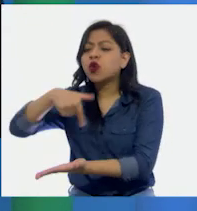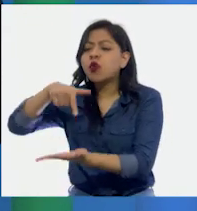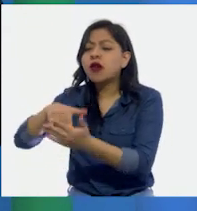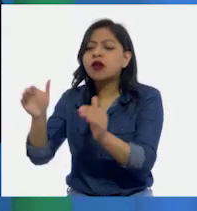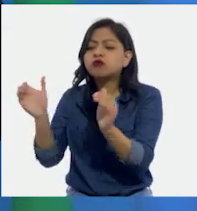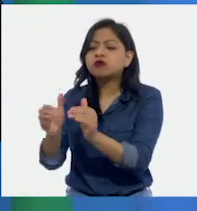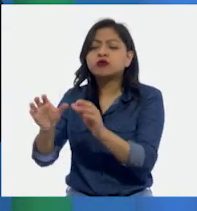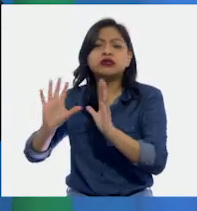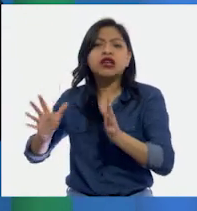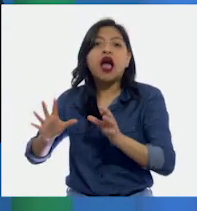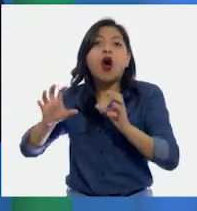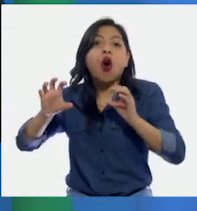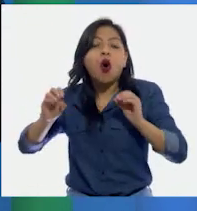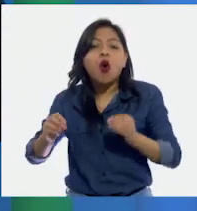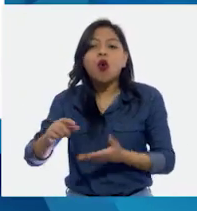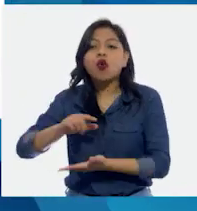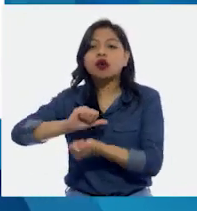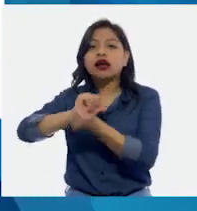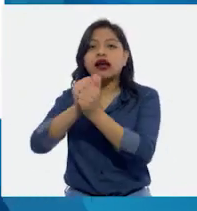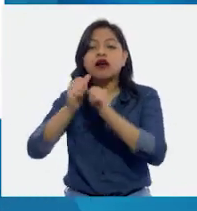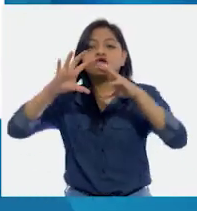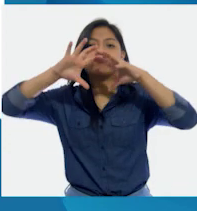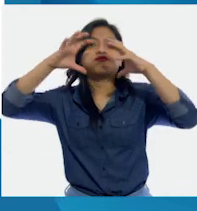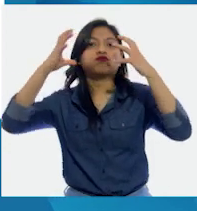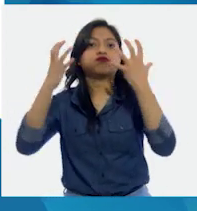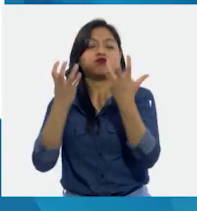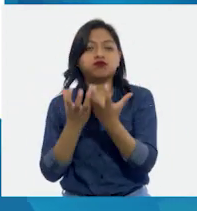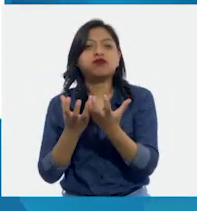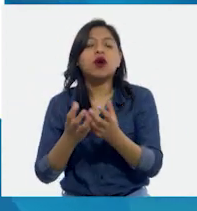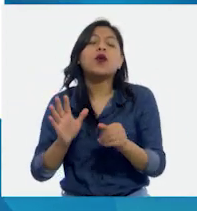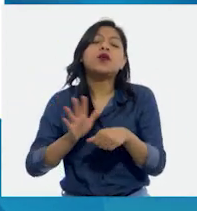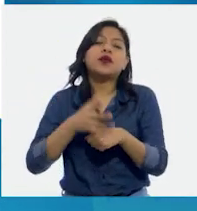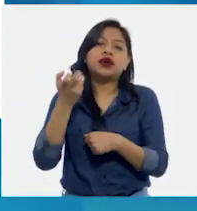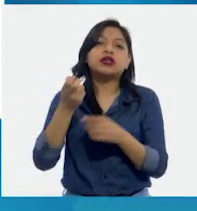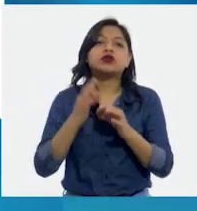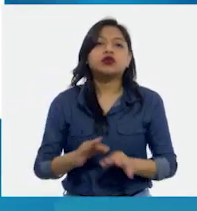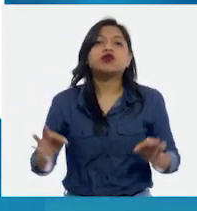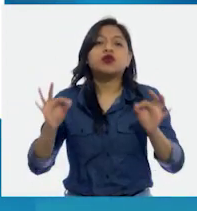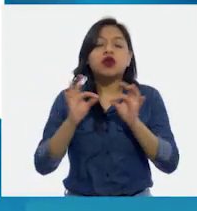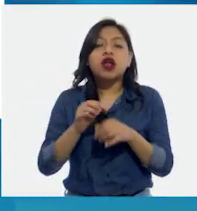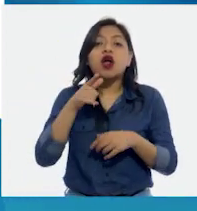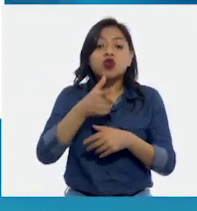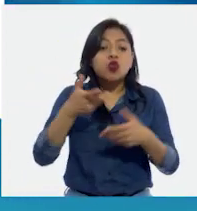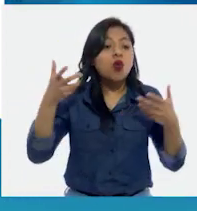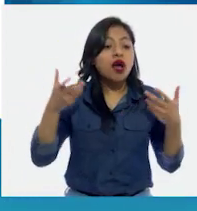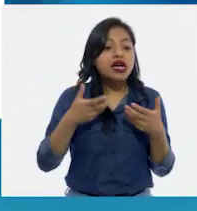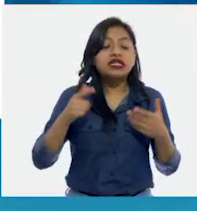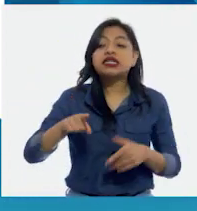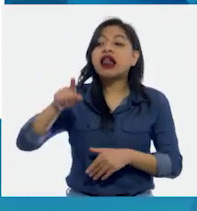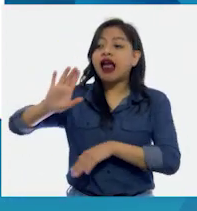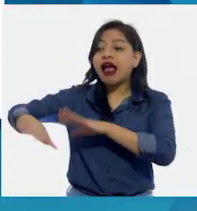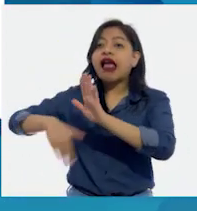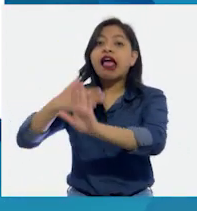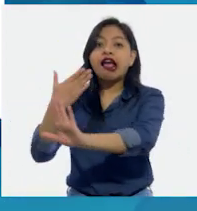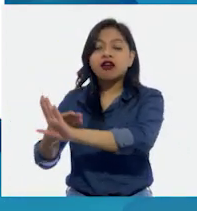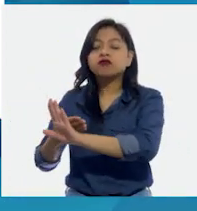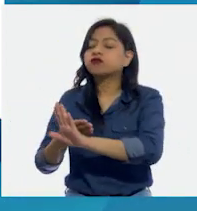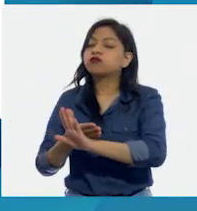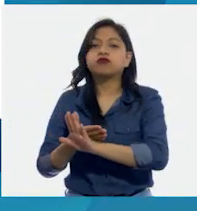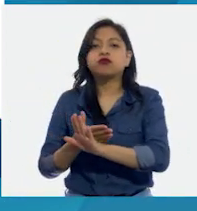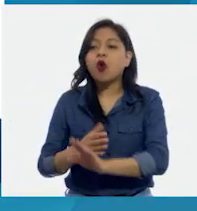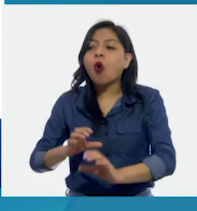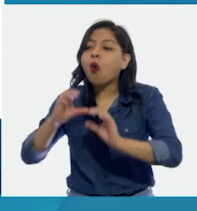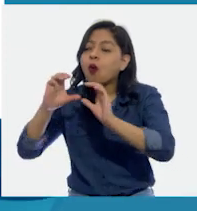todo el planeta. Por esa razón hay que evitar acciones que puedan alterar el equilibrio entre los factores